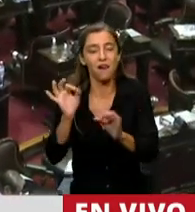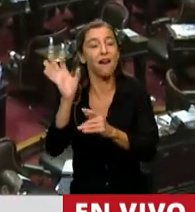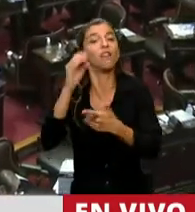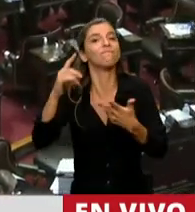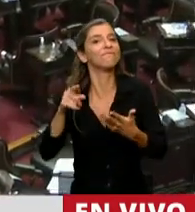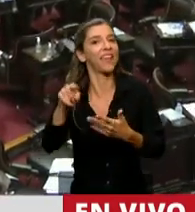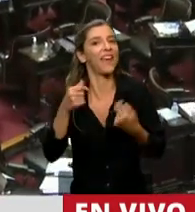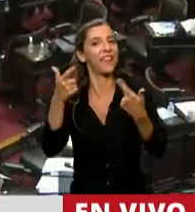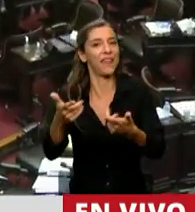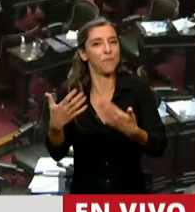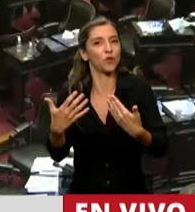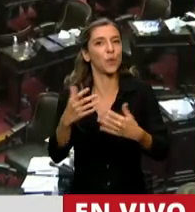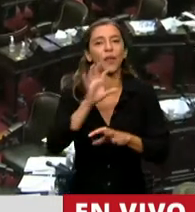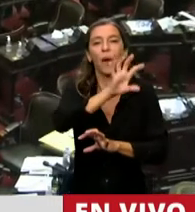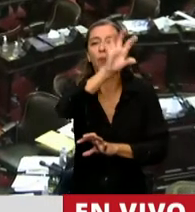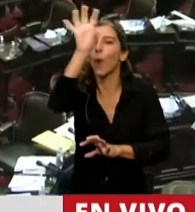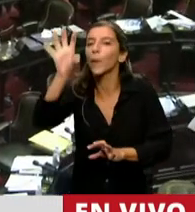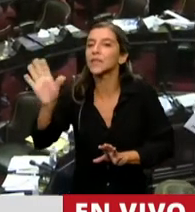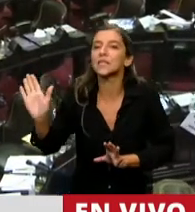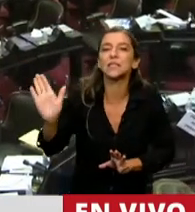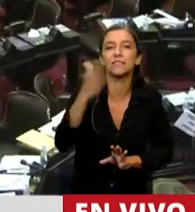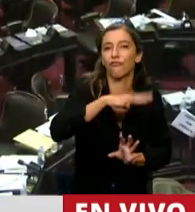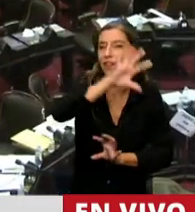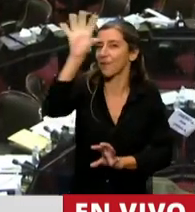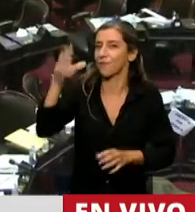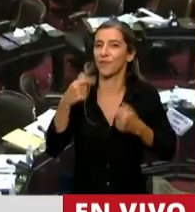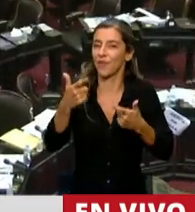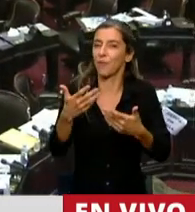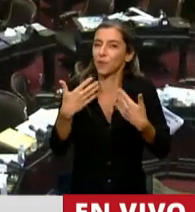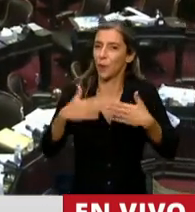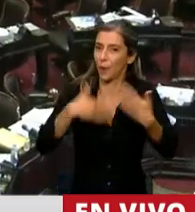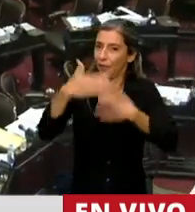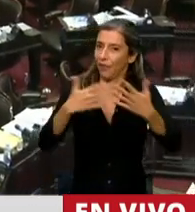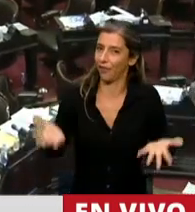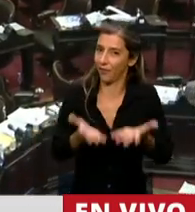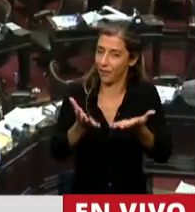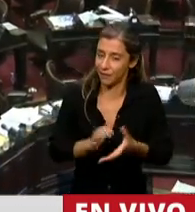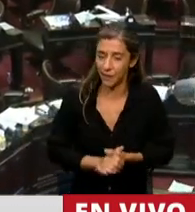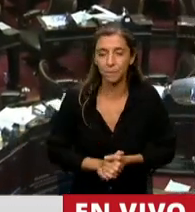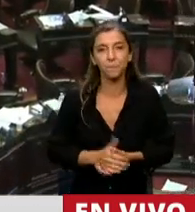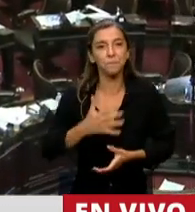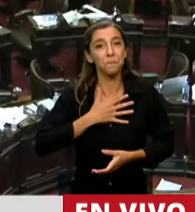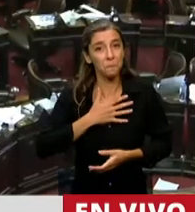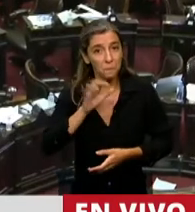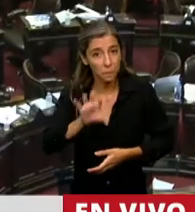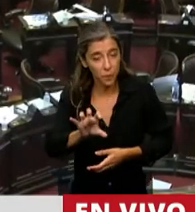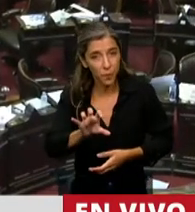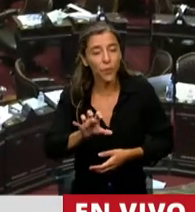ser en todas las provincias muy importante. En mi provincia, en la provincia del Chubut,